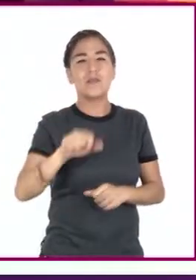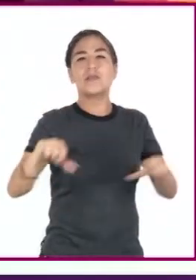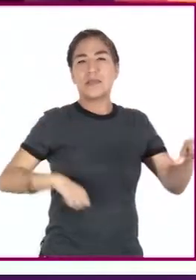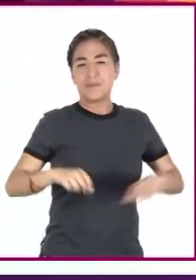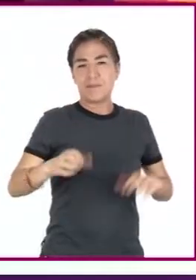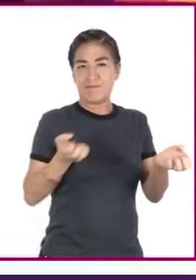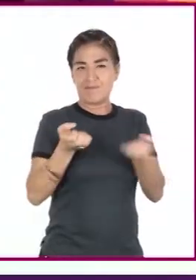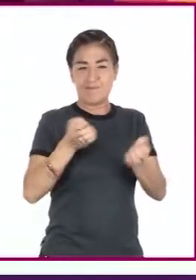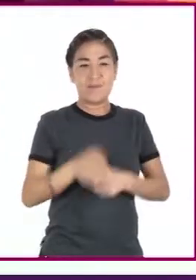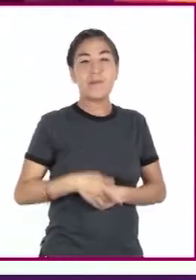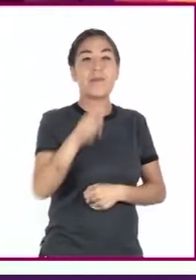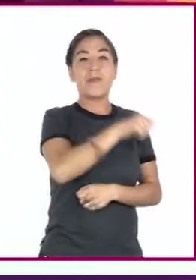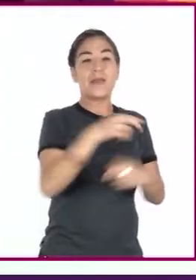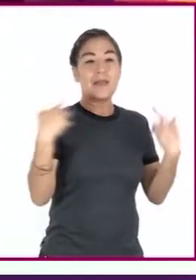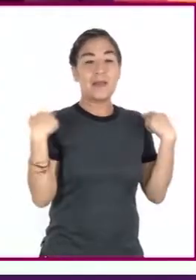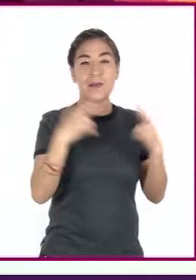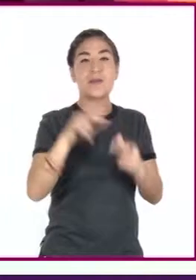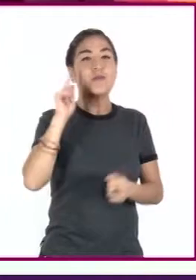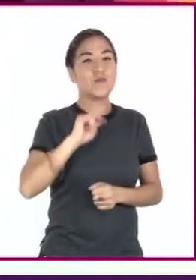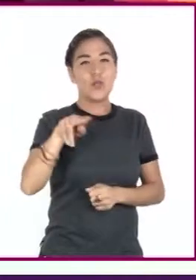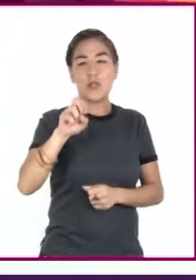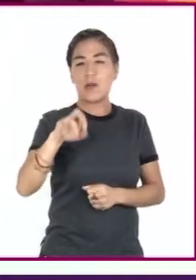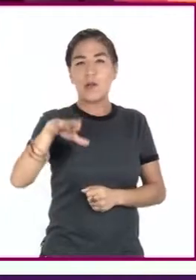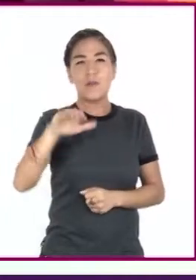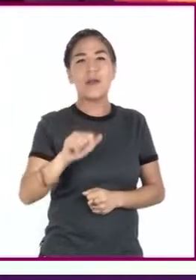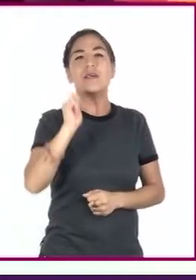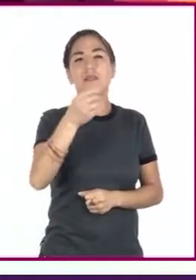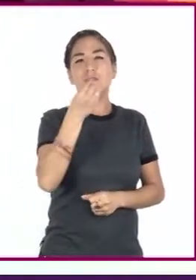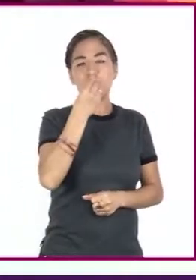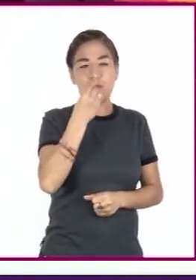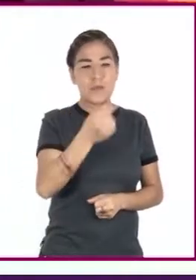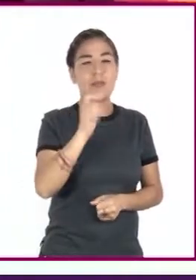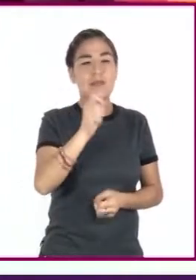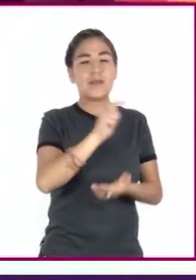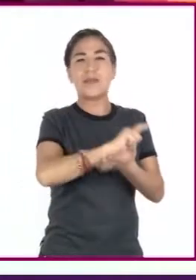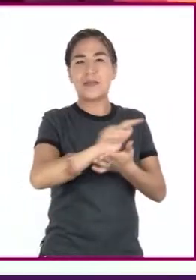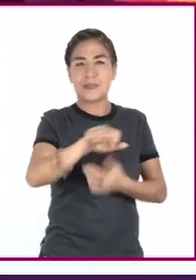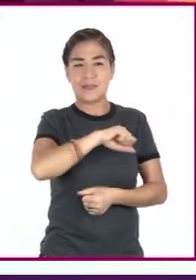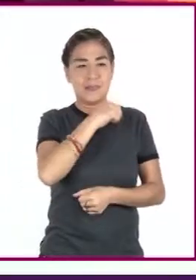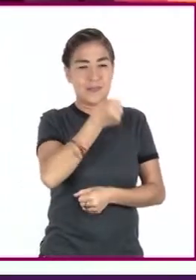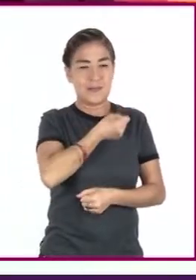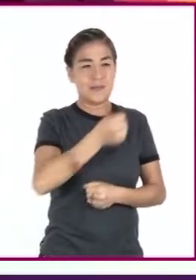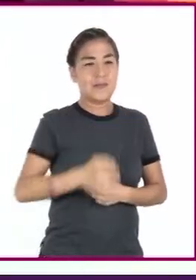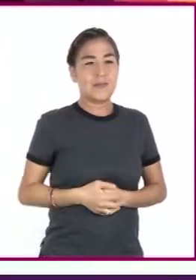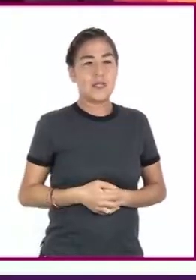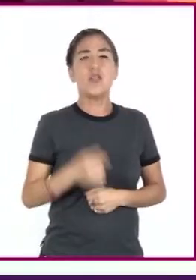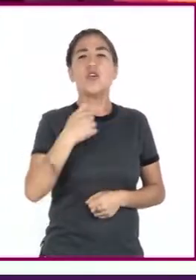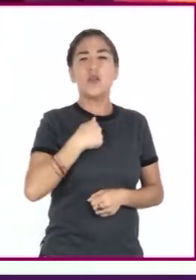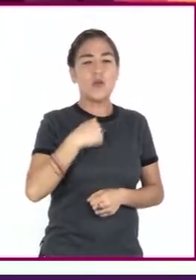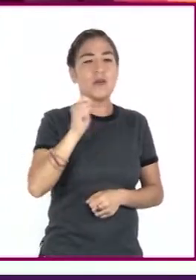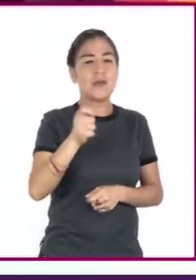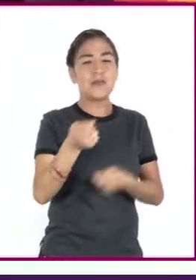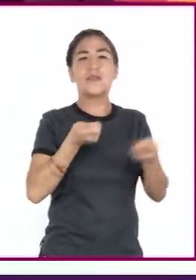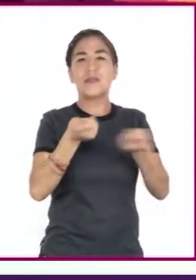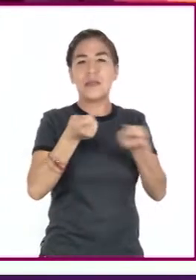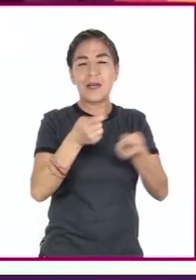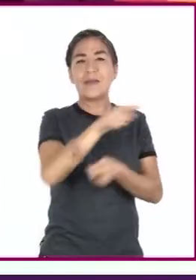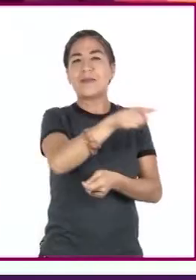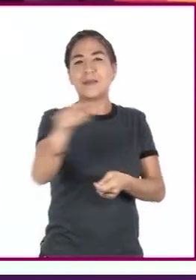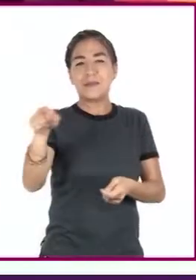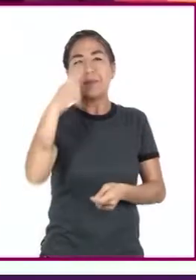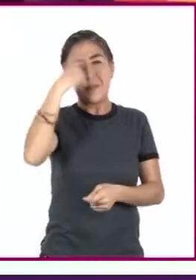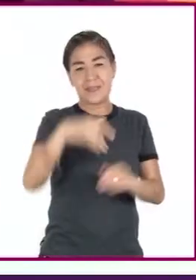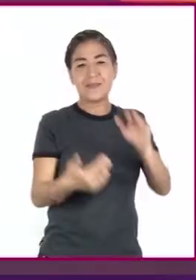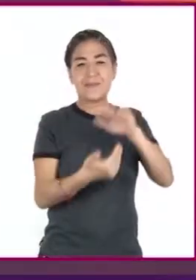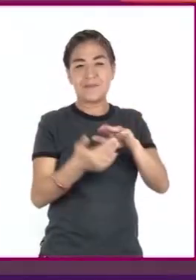maestra Norma, el tema de consumo de alimentos saludables. Y yo estaré como moderadora de